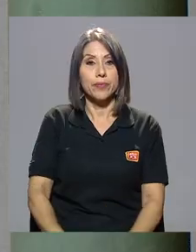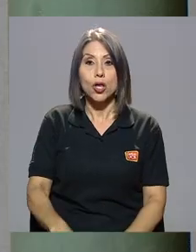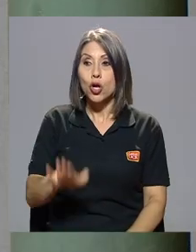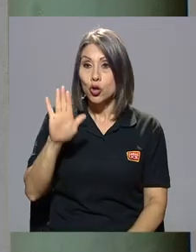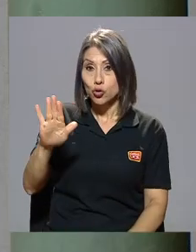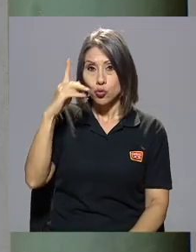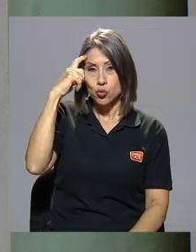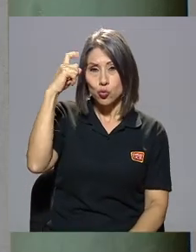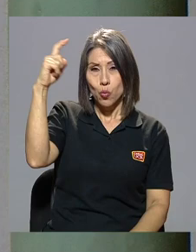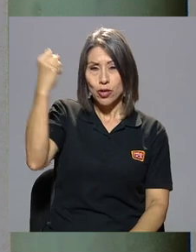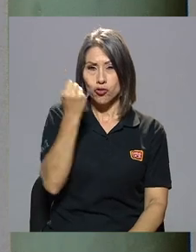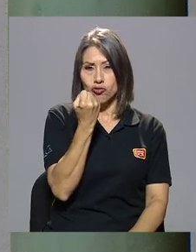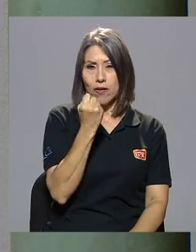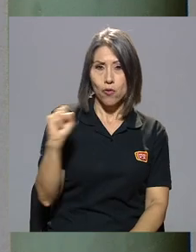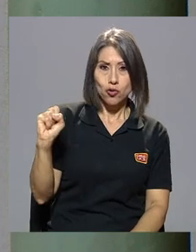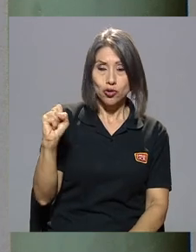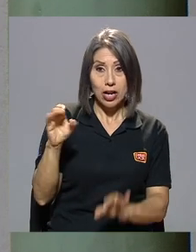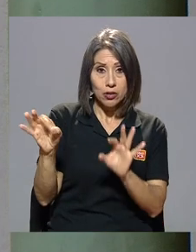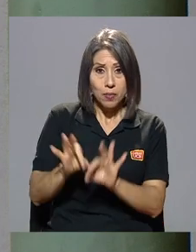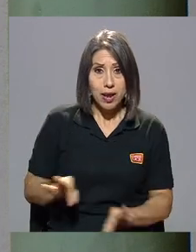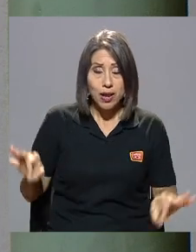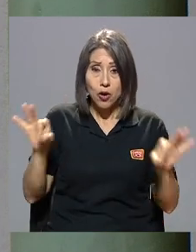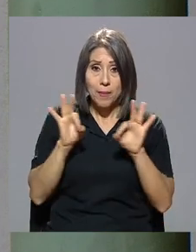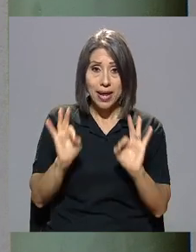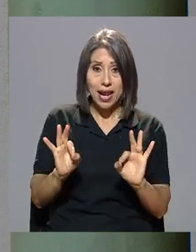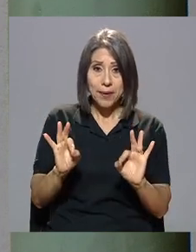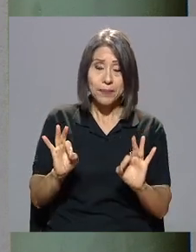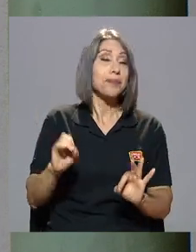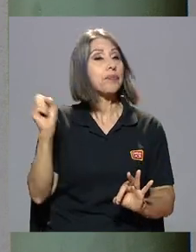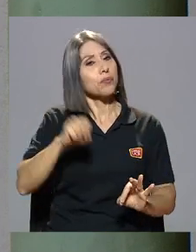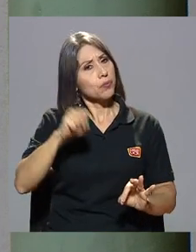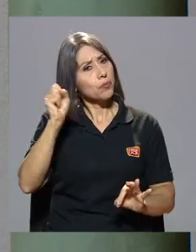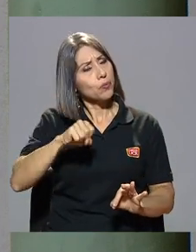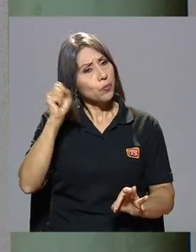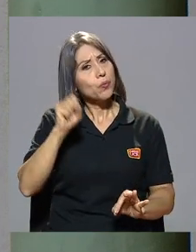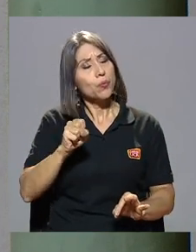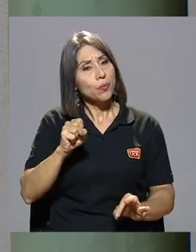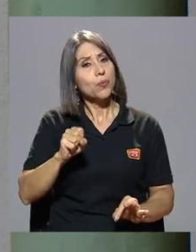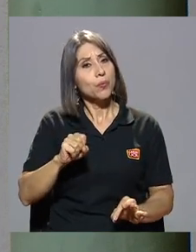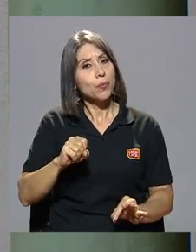¿Sus sueños revolucionarios valieron la pena? Si claro